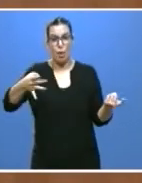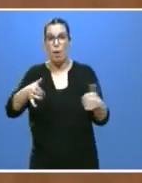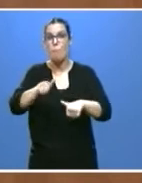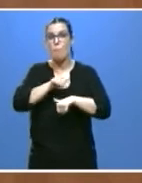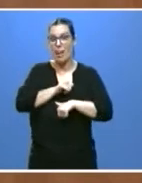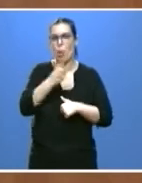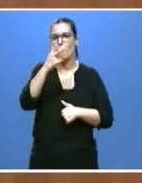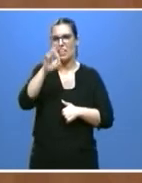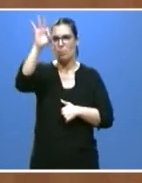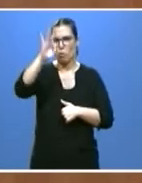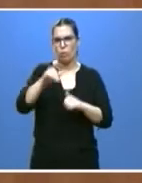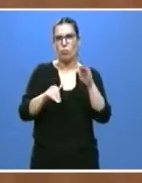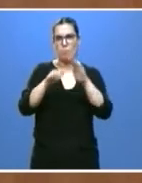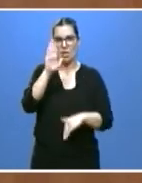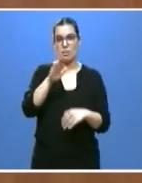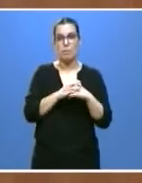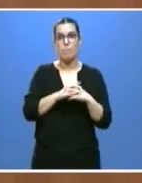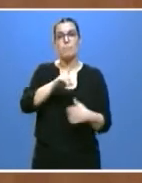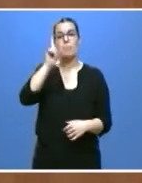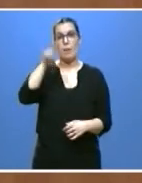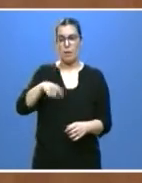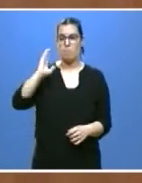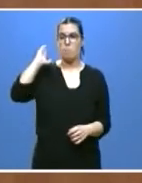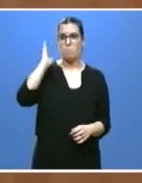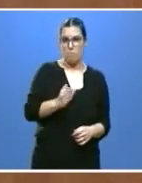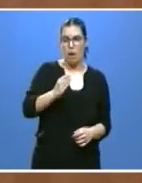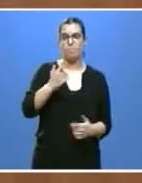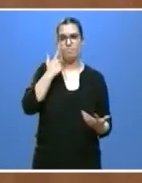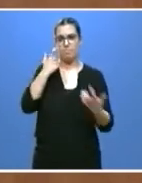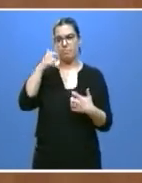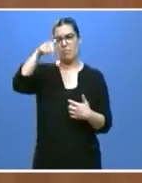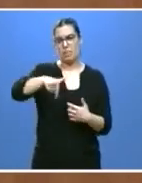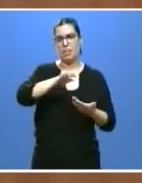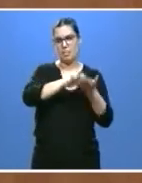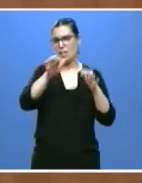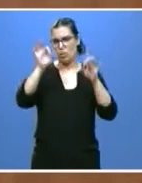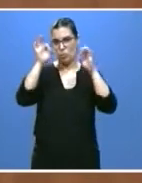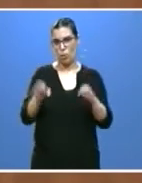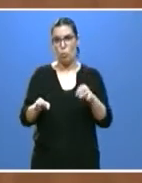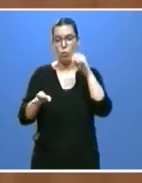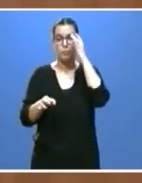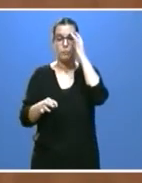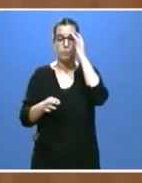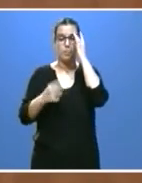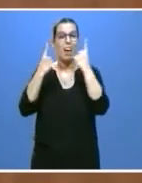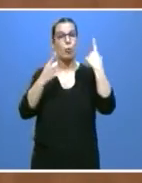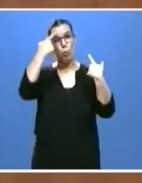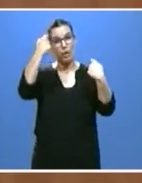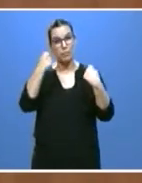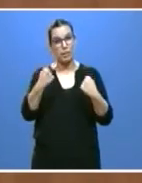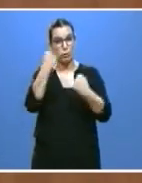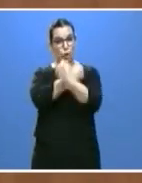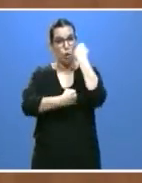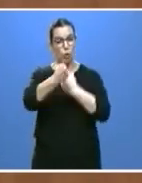Un impacto que también se dejará notar en nuestra comunidad. Si bien muchos analistas estiman